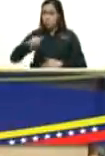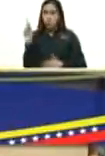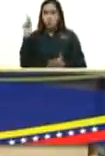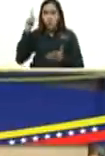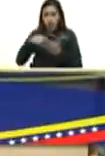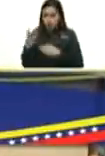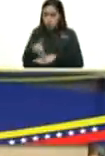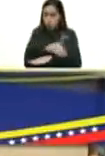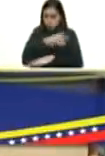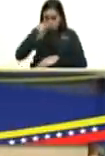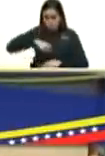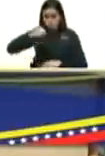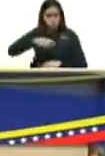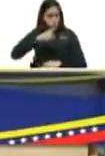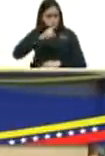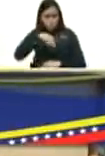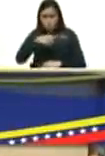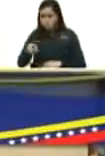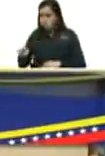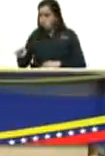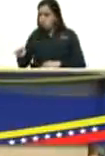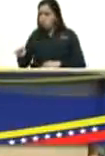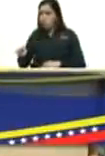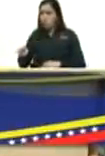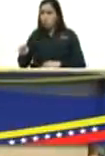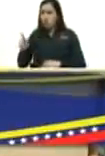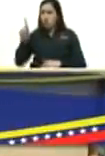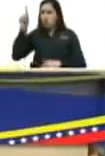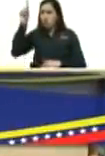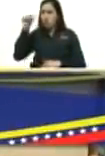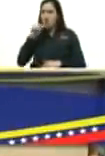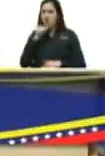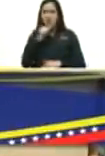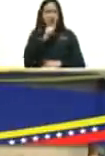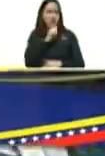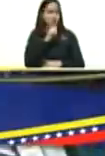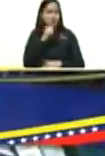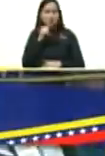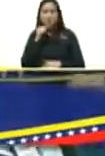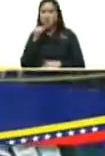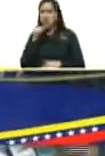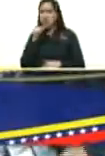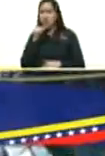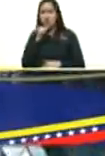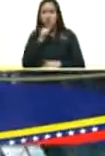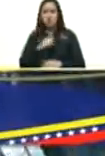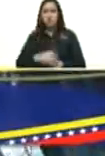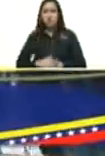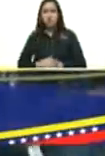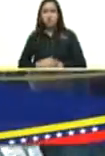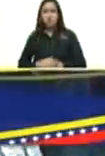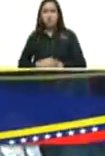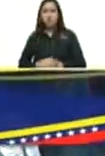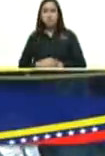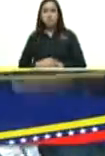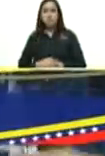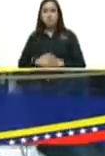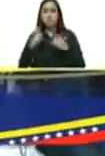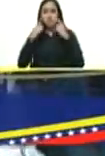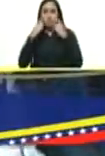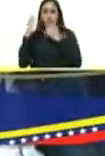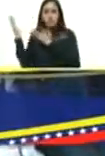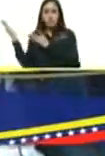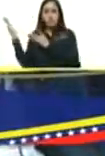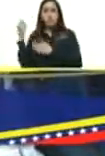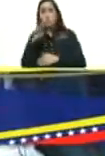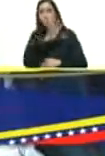elecciones anteriores ¿verdad? levanten la mano los que han venido a elecciones anteriores como un 40